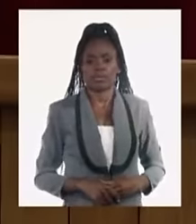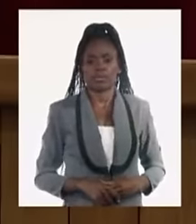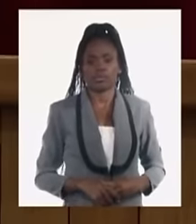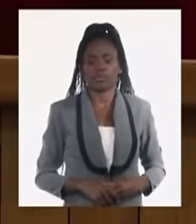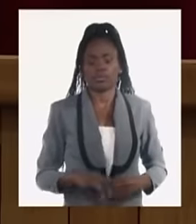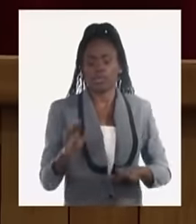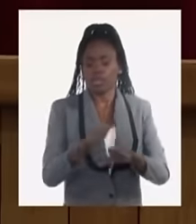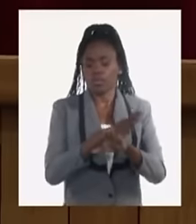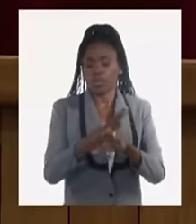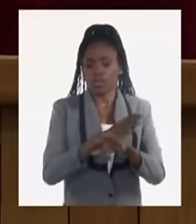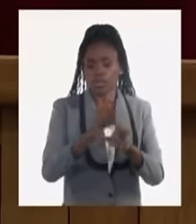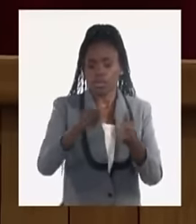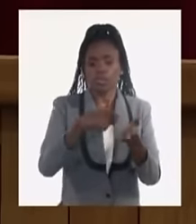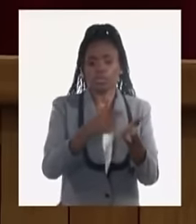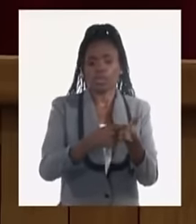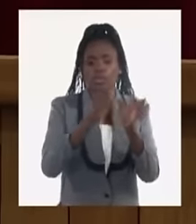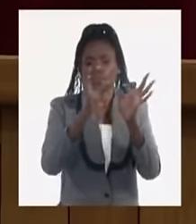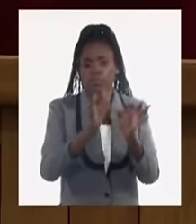productos estables.